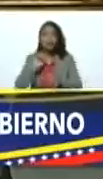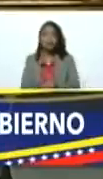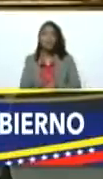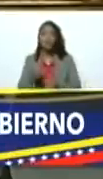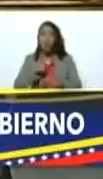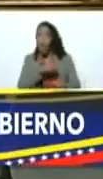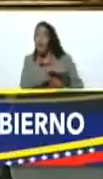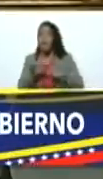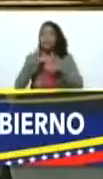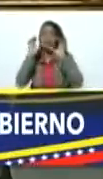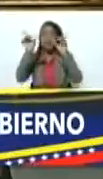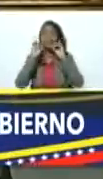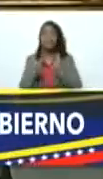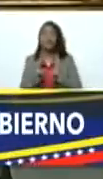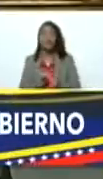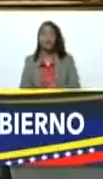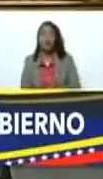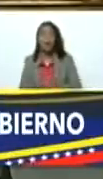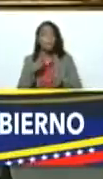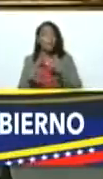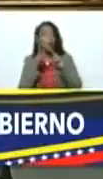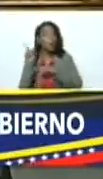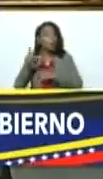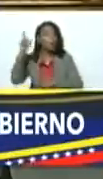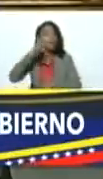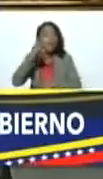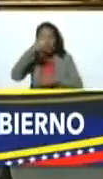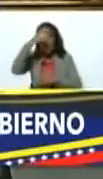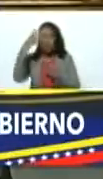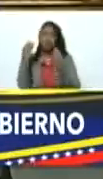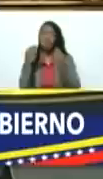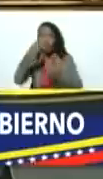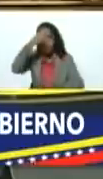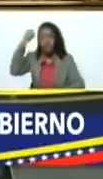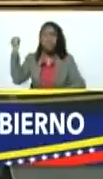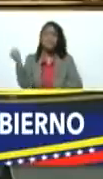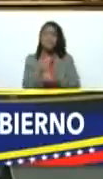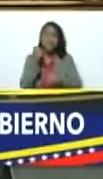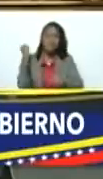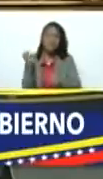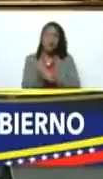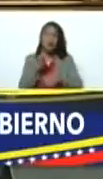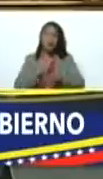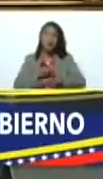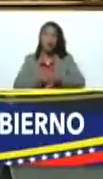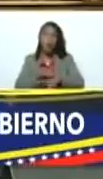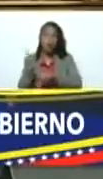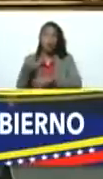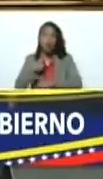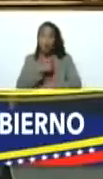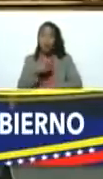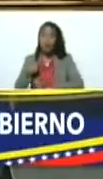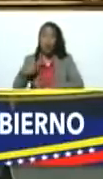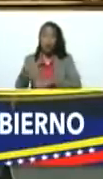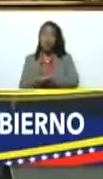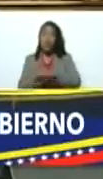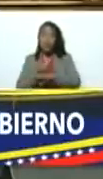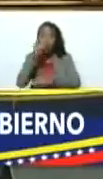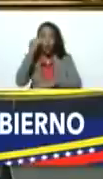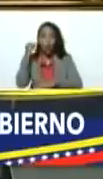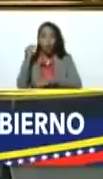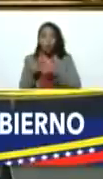listo y decidido pero eso amerita mucho trabajo por eso quiero que gobernadores y